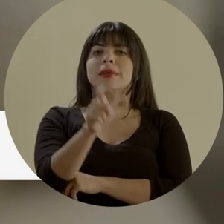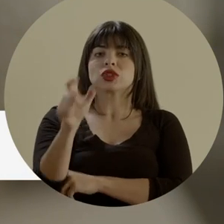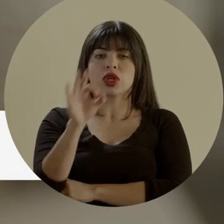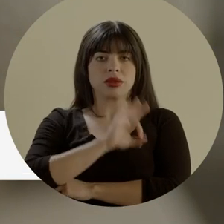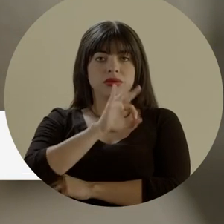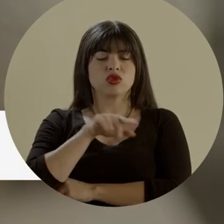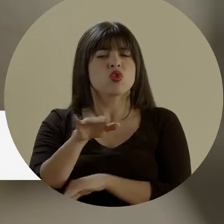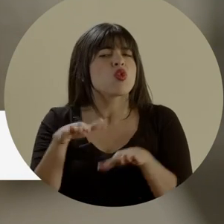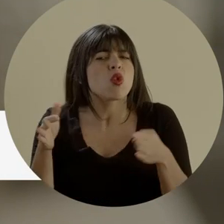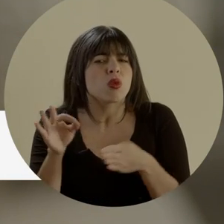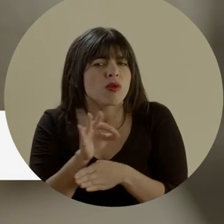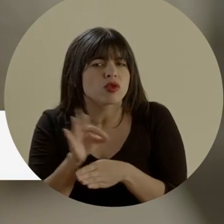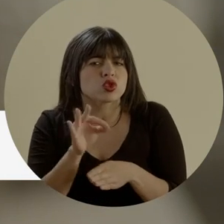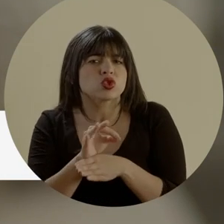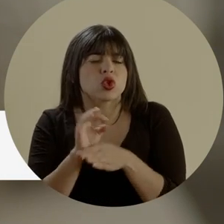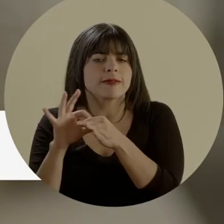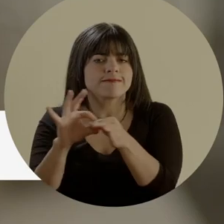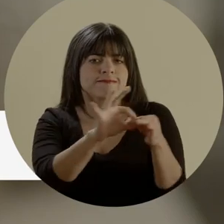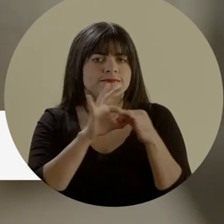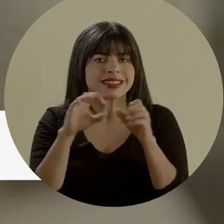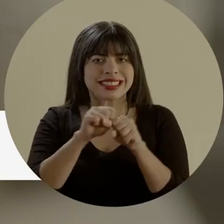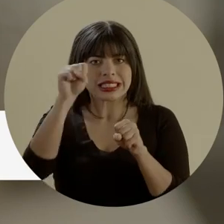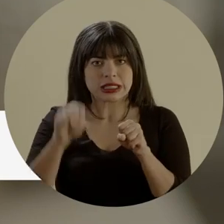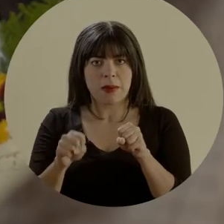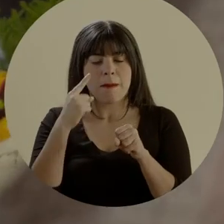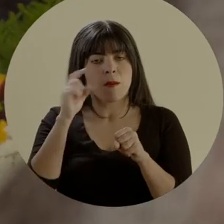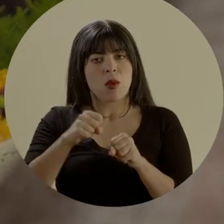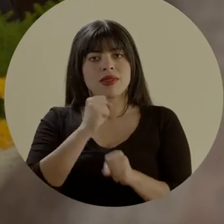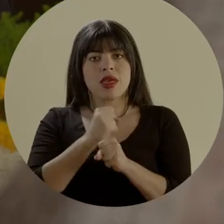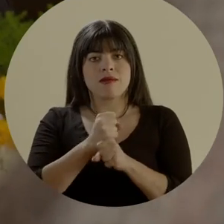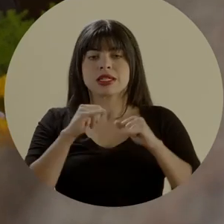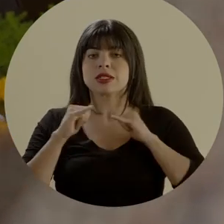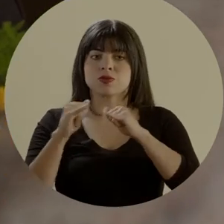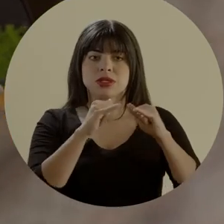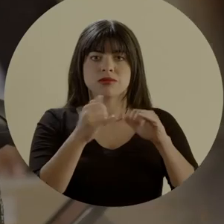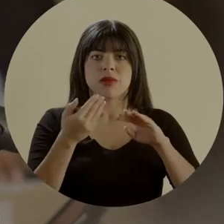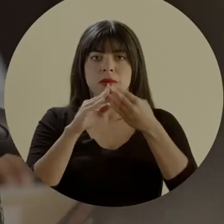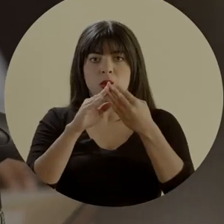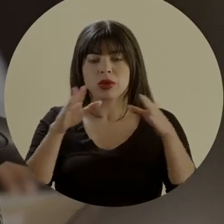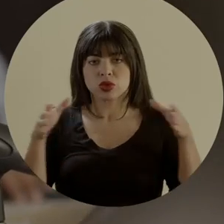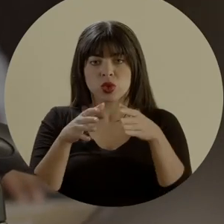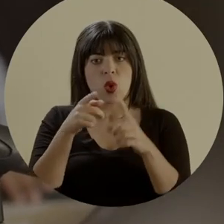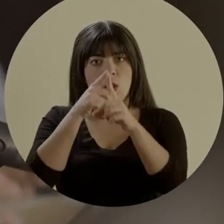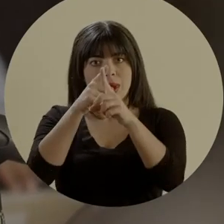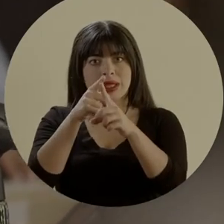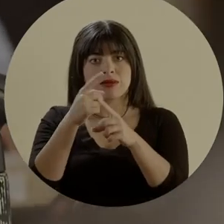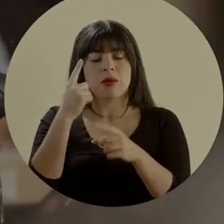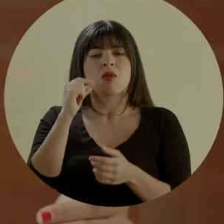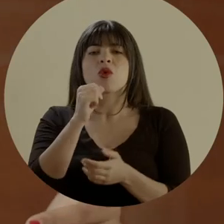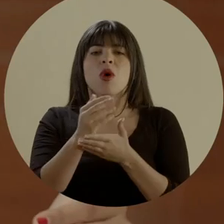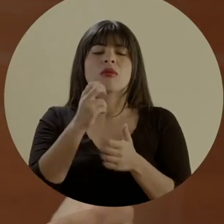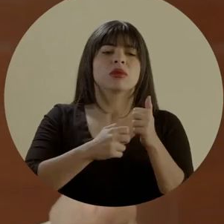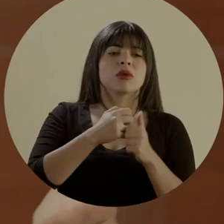Registro Único Beneficiarios. Este funciona como un unificador de sistemas para trabajar con una misma población objetivo y